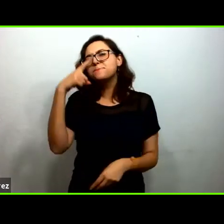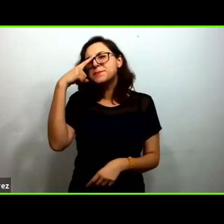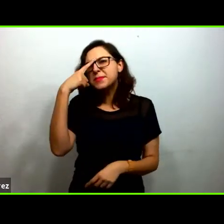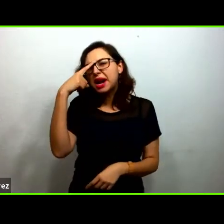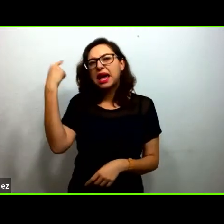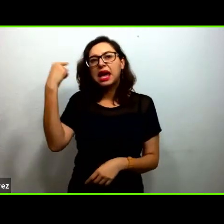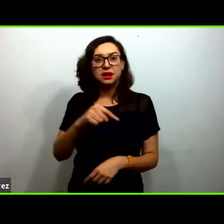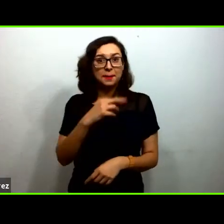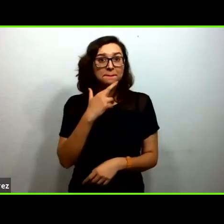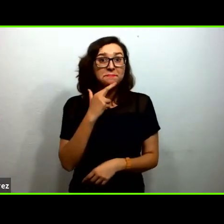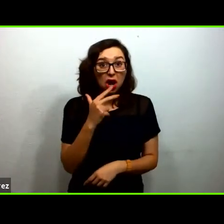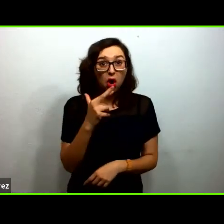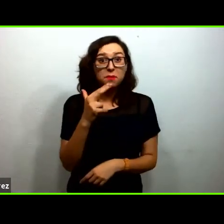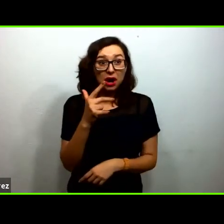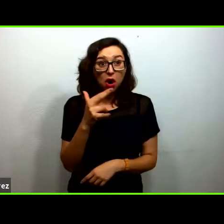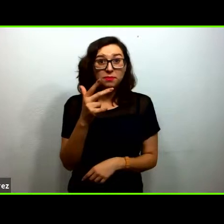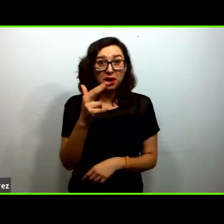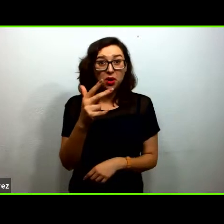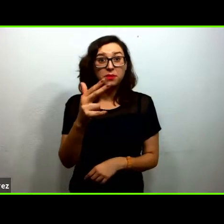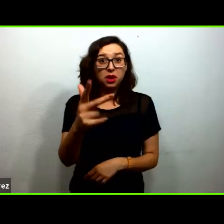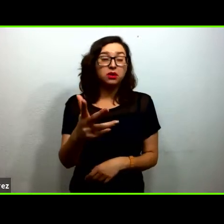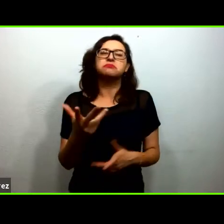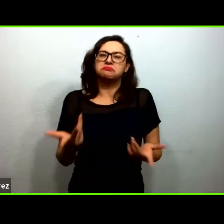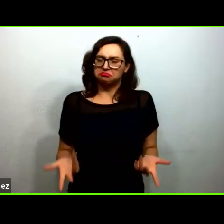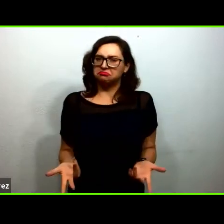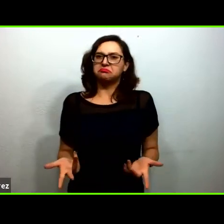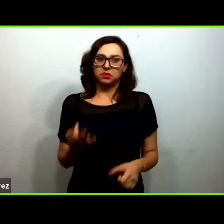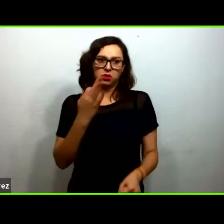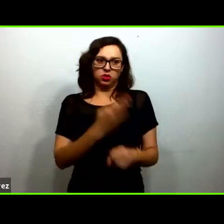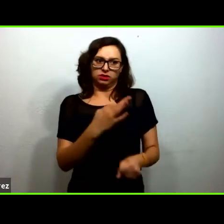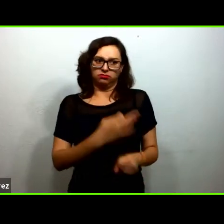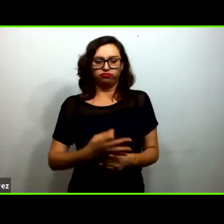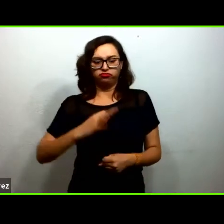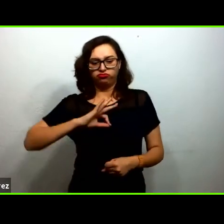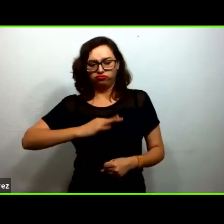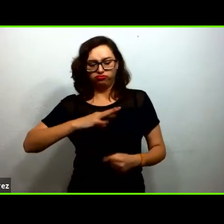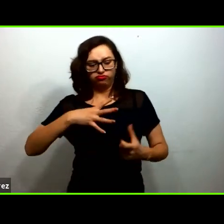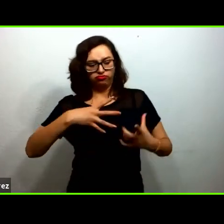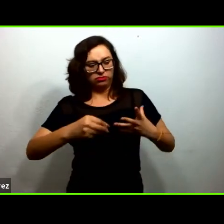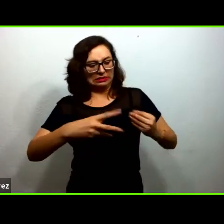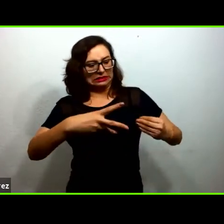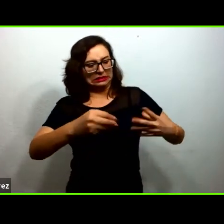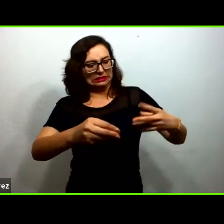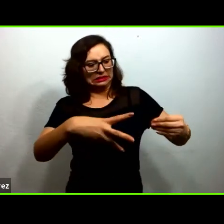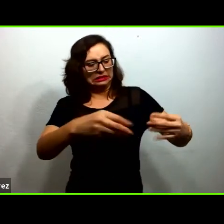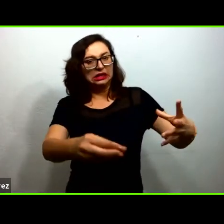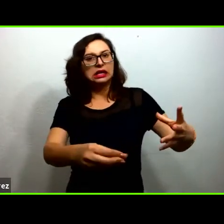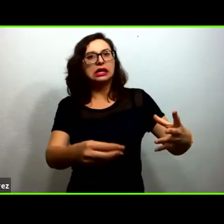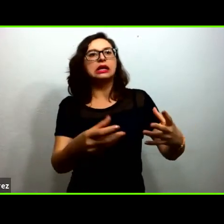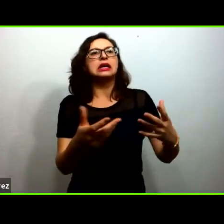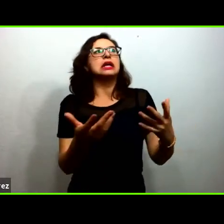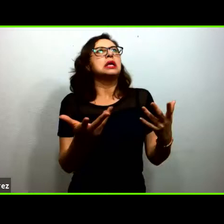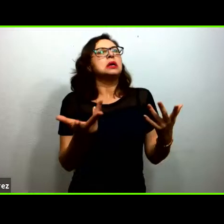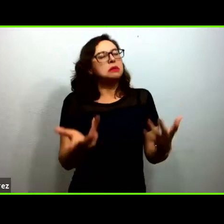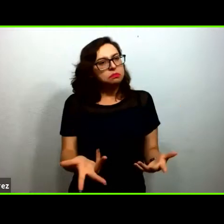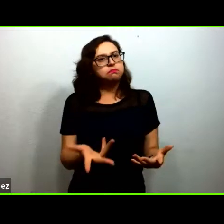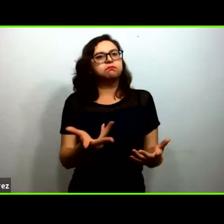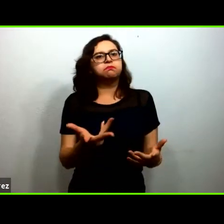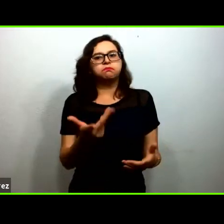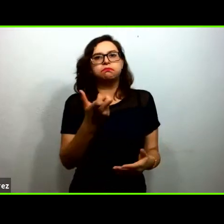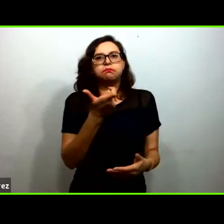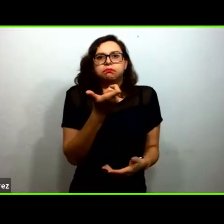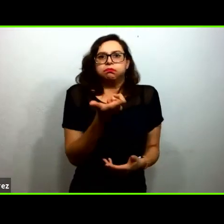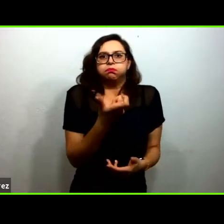ya que a esta pandemia se ha sumado una escasez financiera